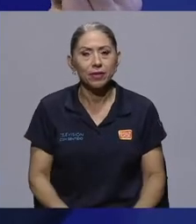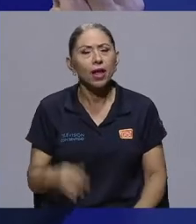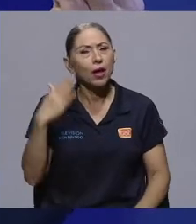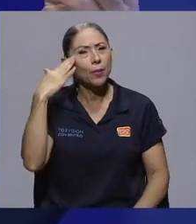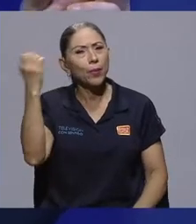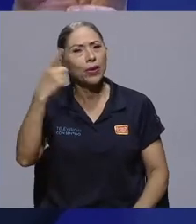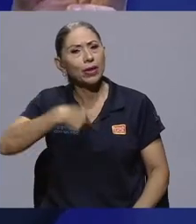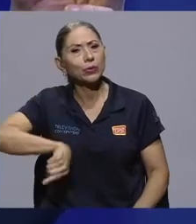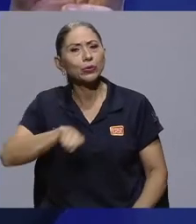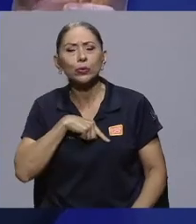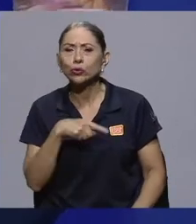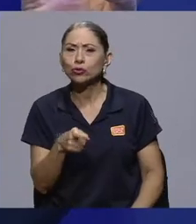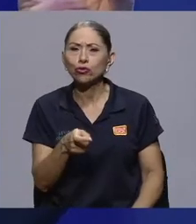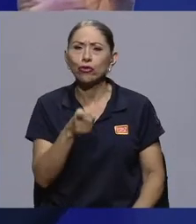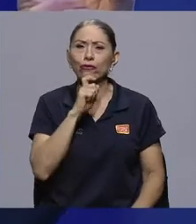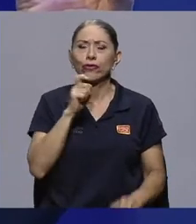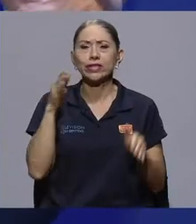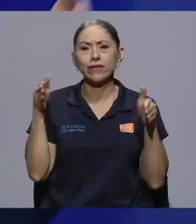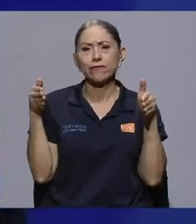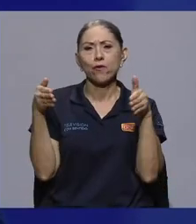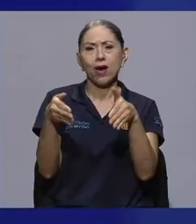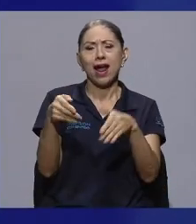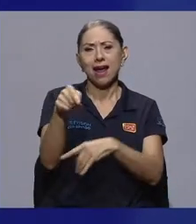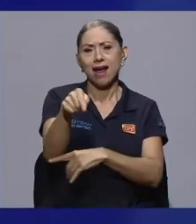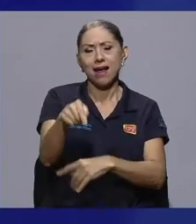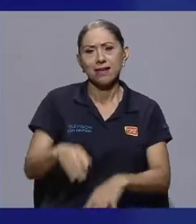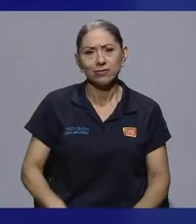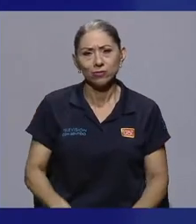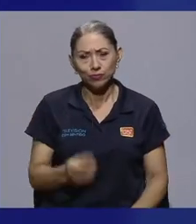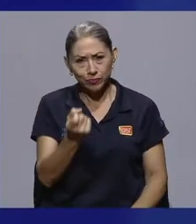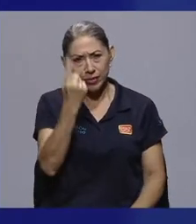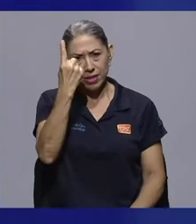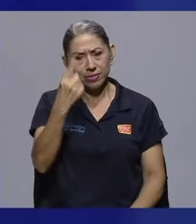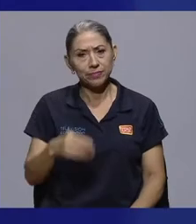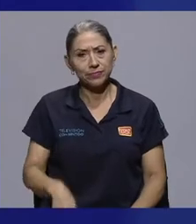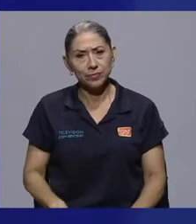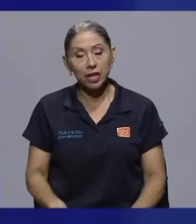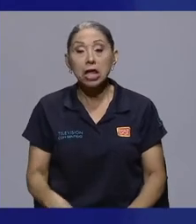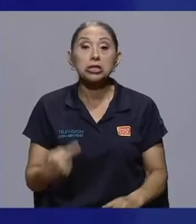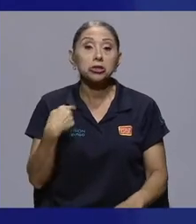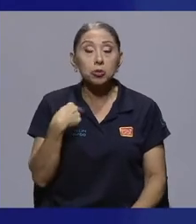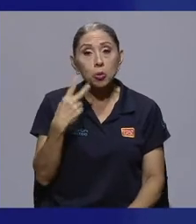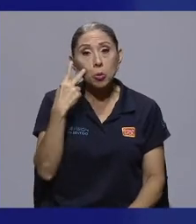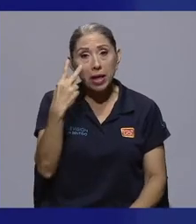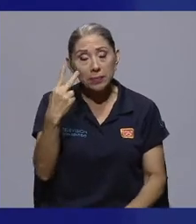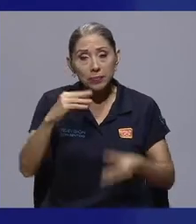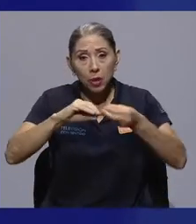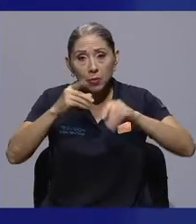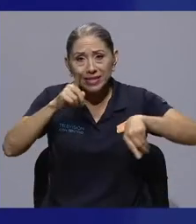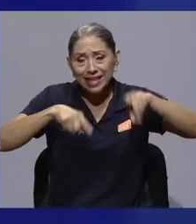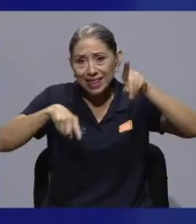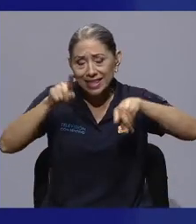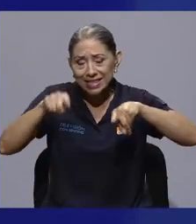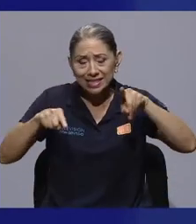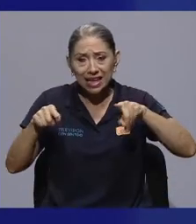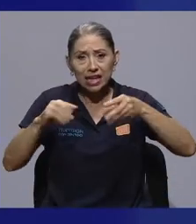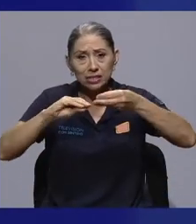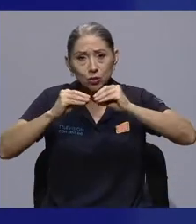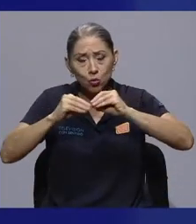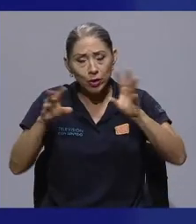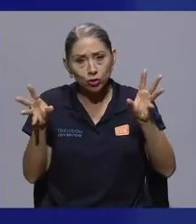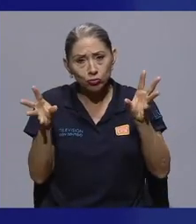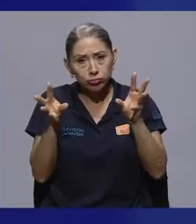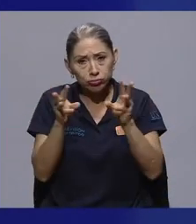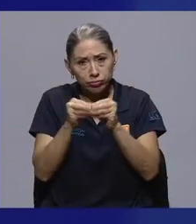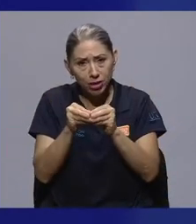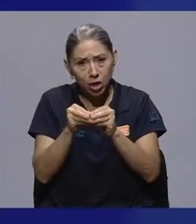enfocar en esa vía? Si uno ve los números, las estadísticas, digamos, de la